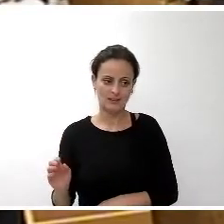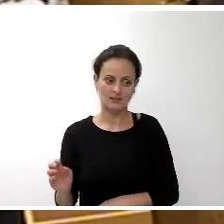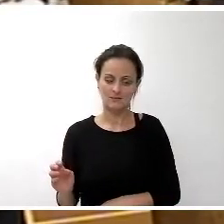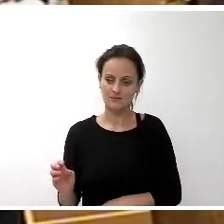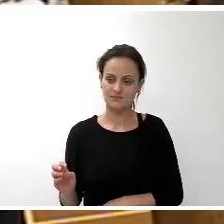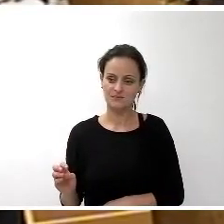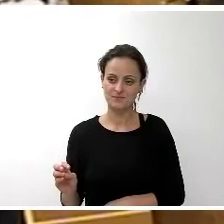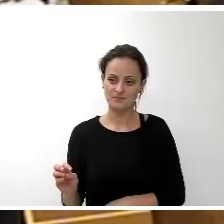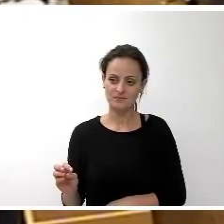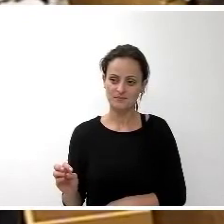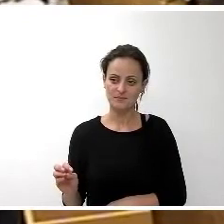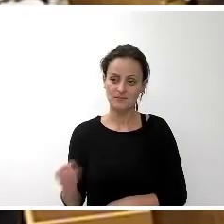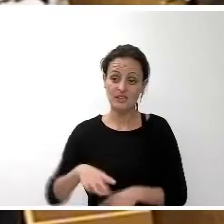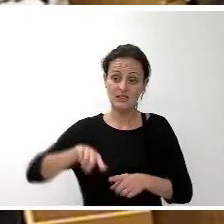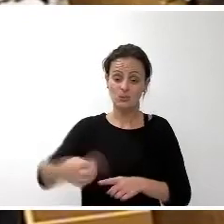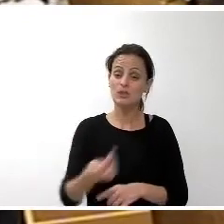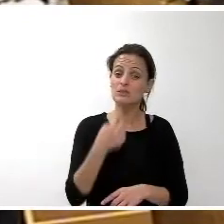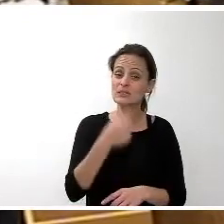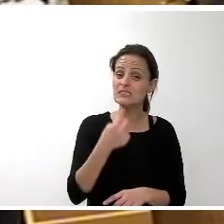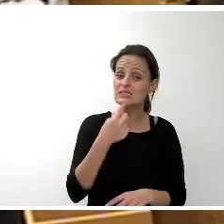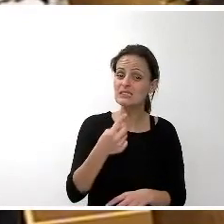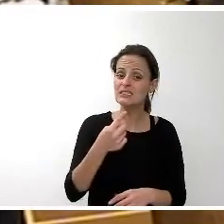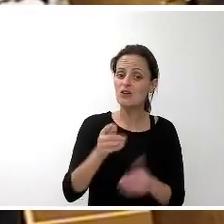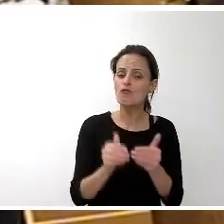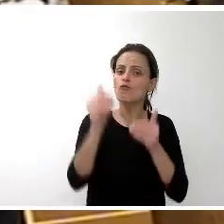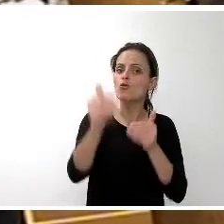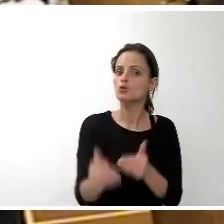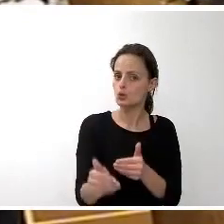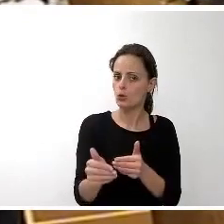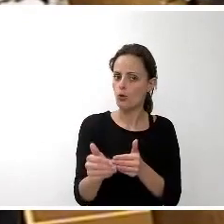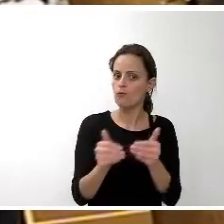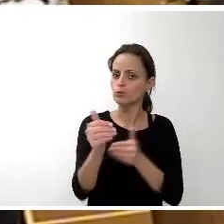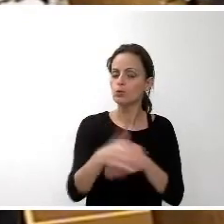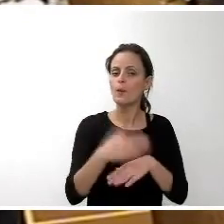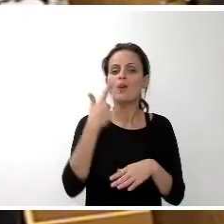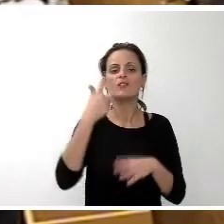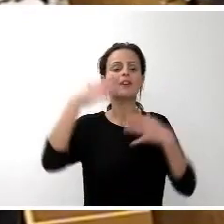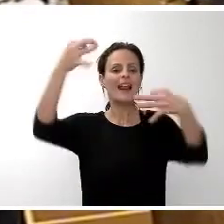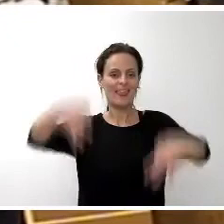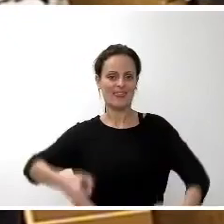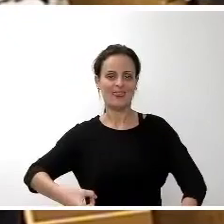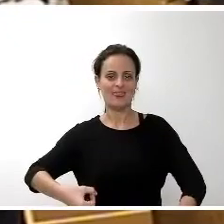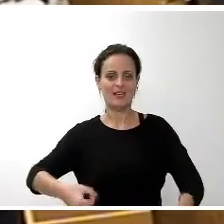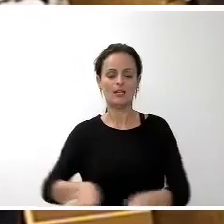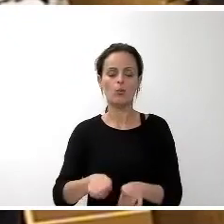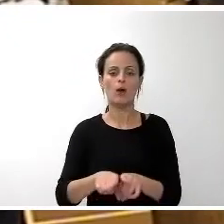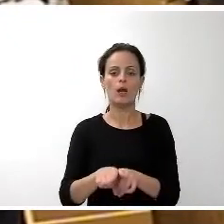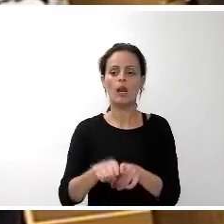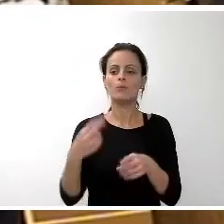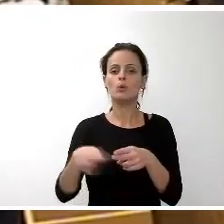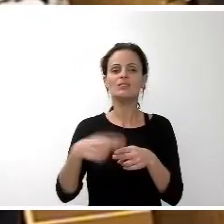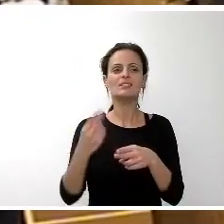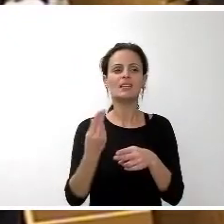hablar del futuro en términos de realidad no dejar las políticas de inversión en nuestros